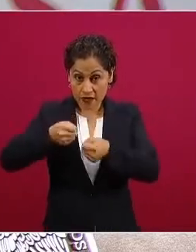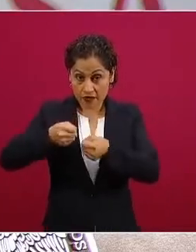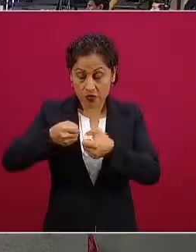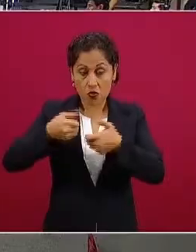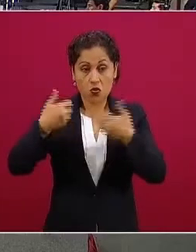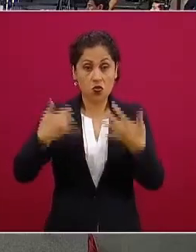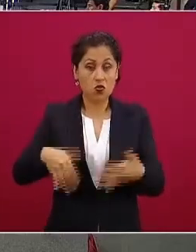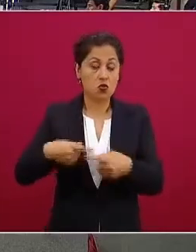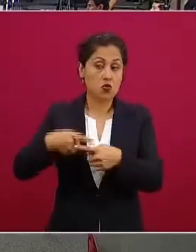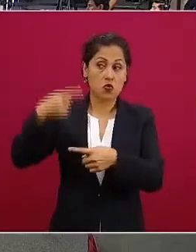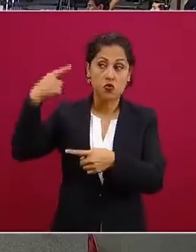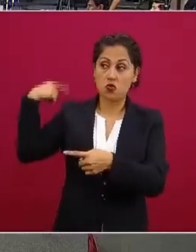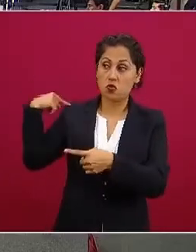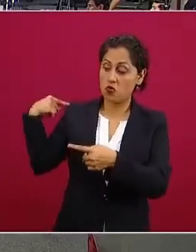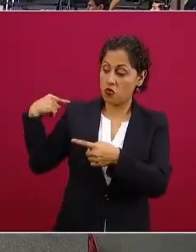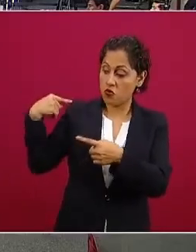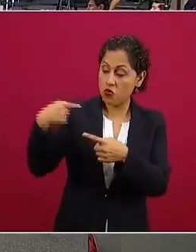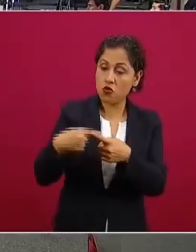pues